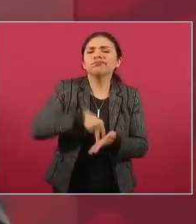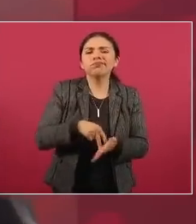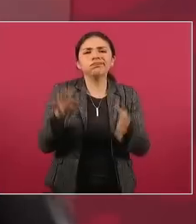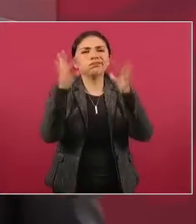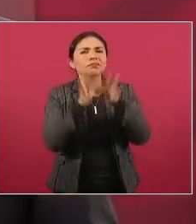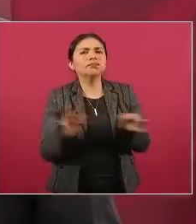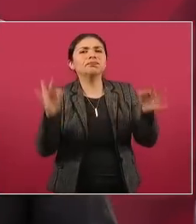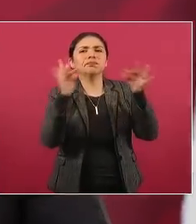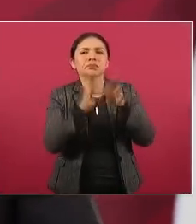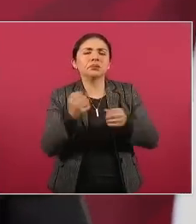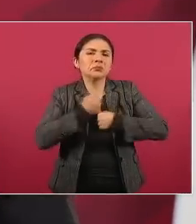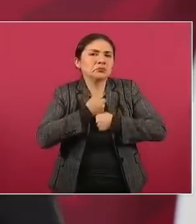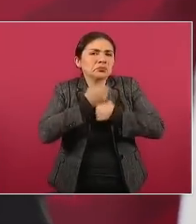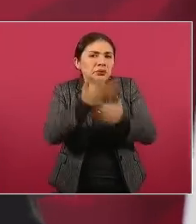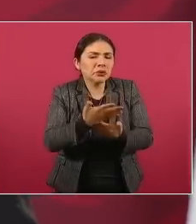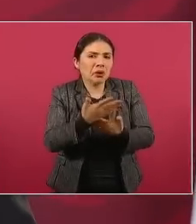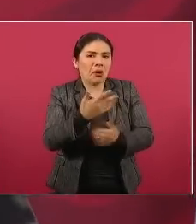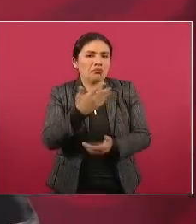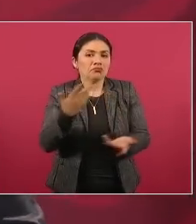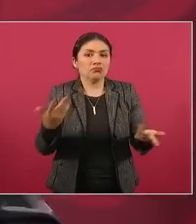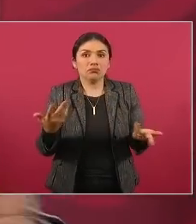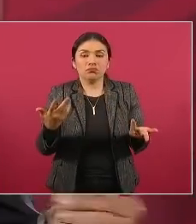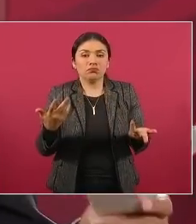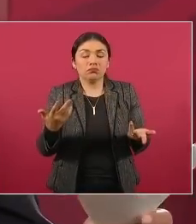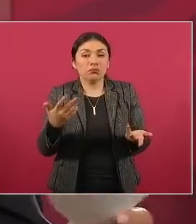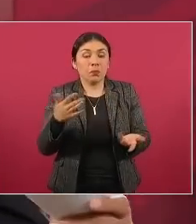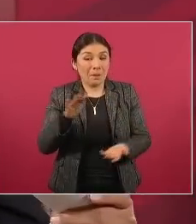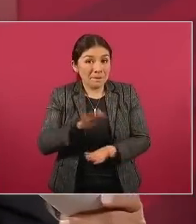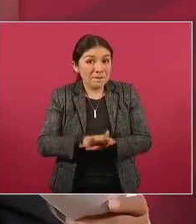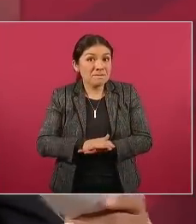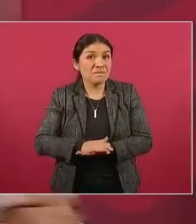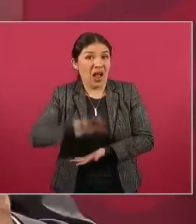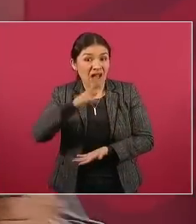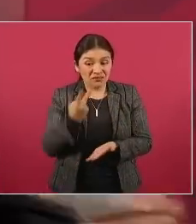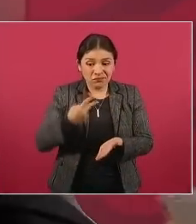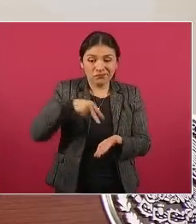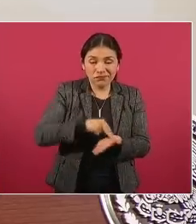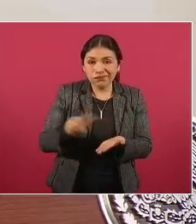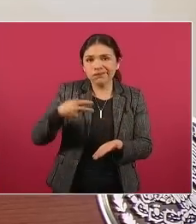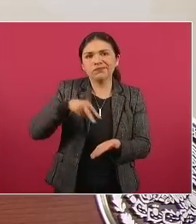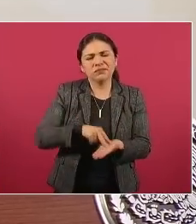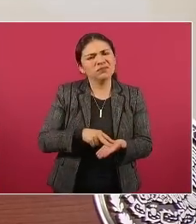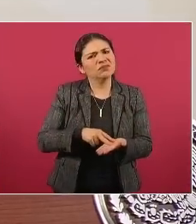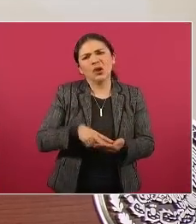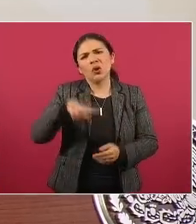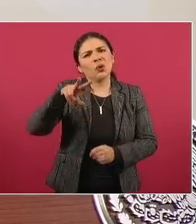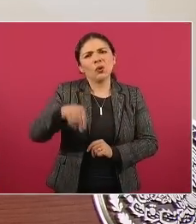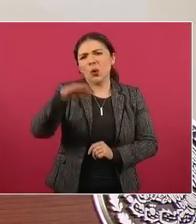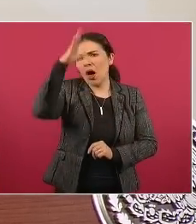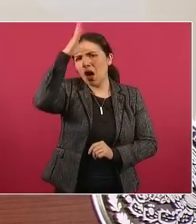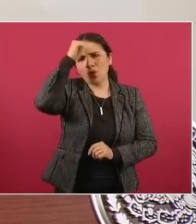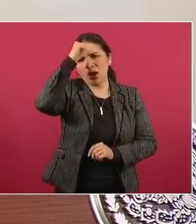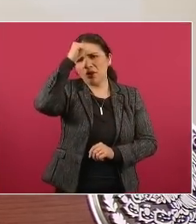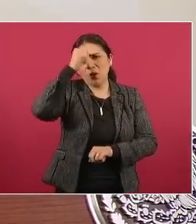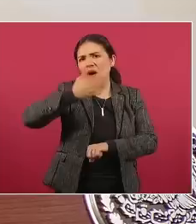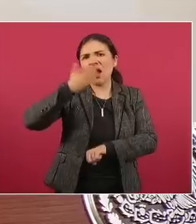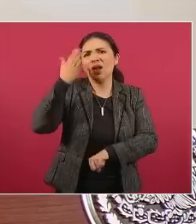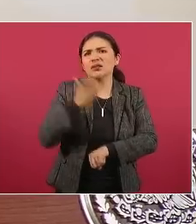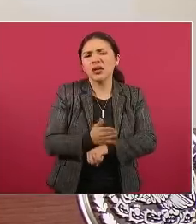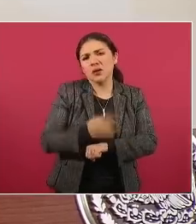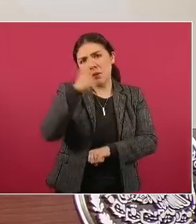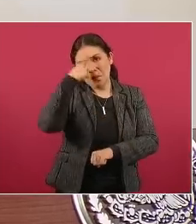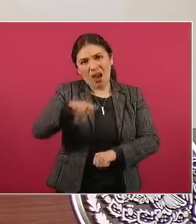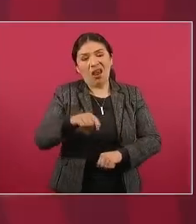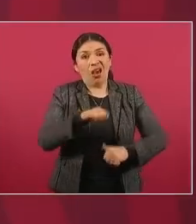obligados a no cumplir una orden que constituya delito